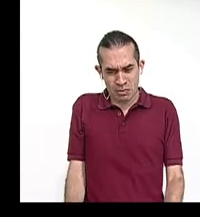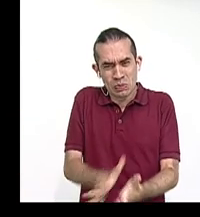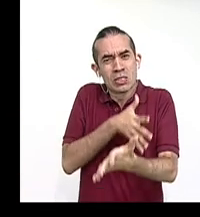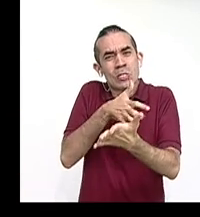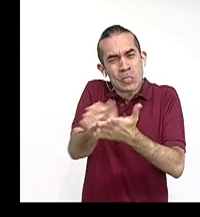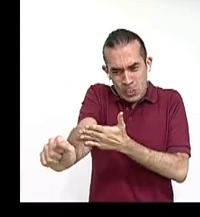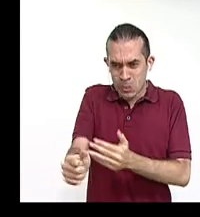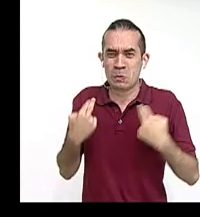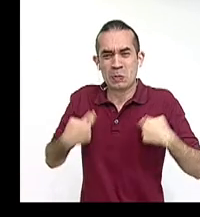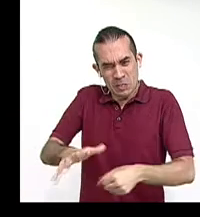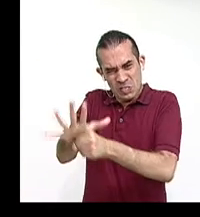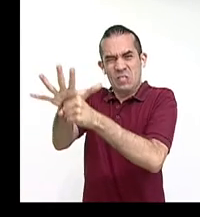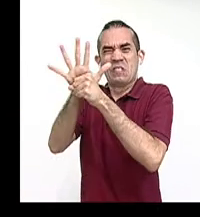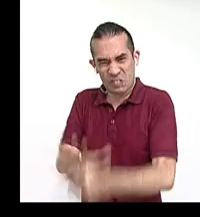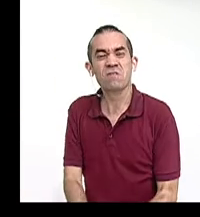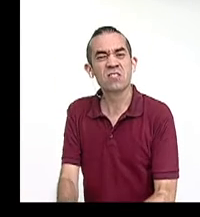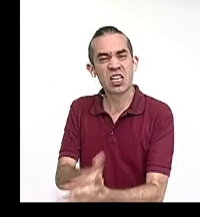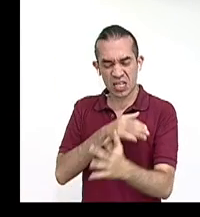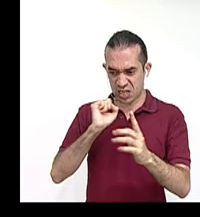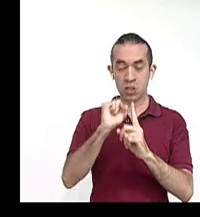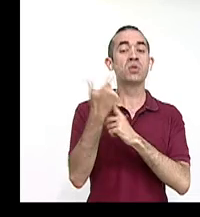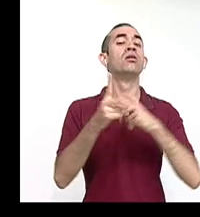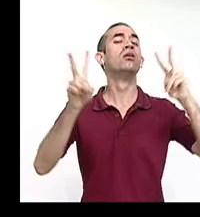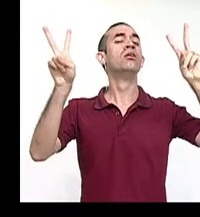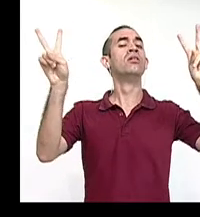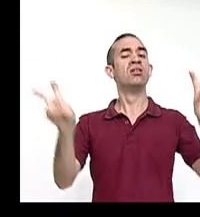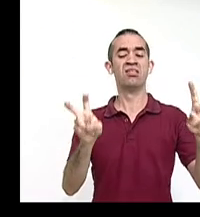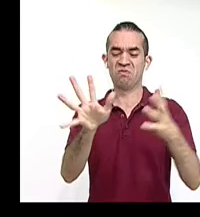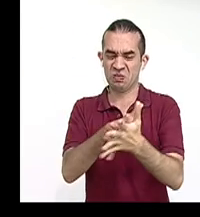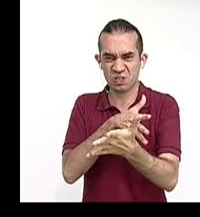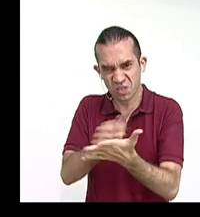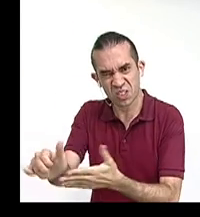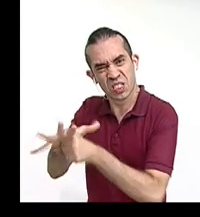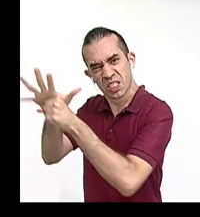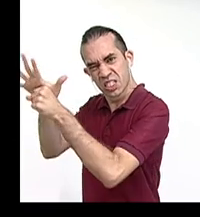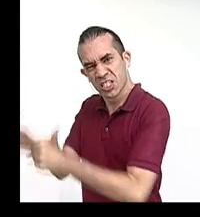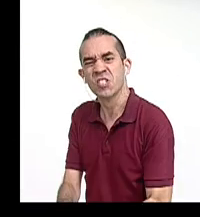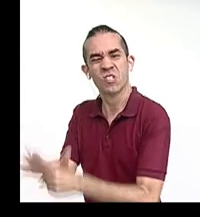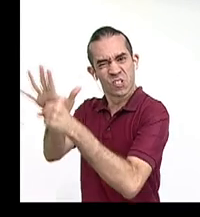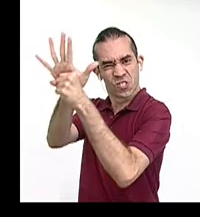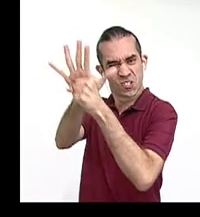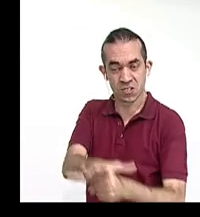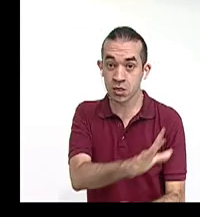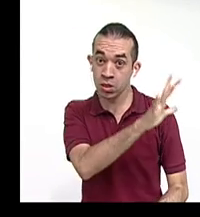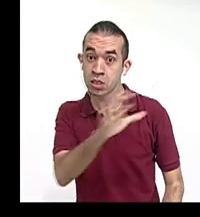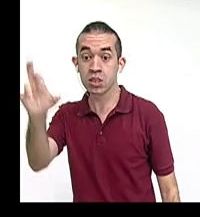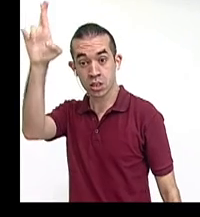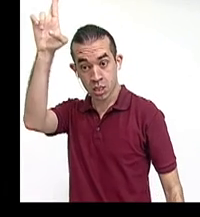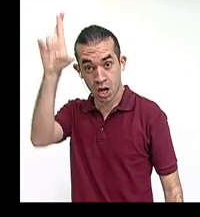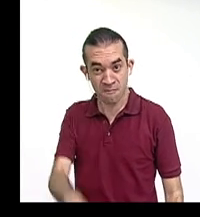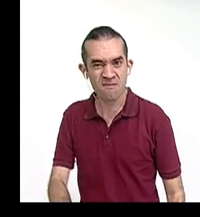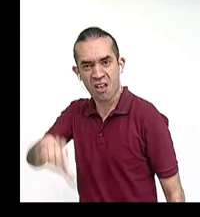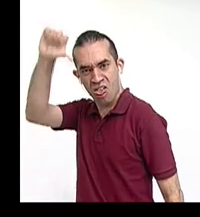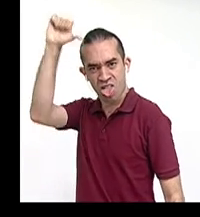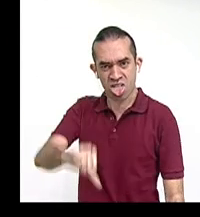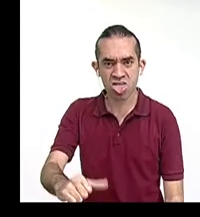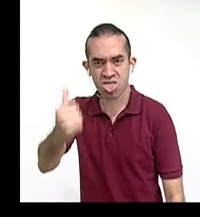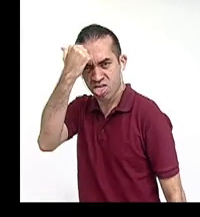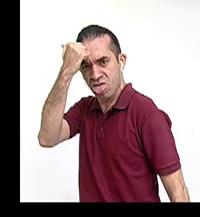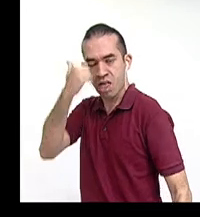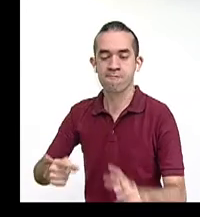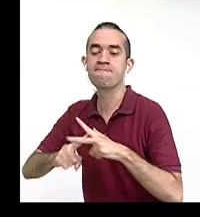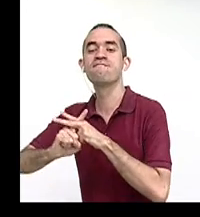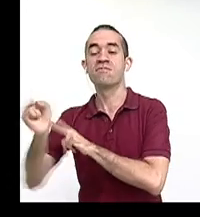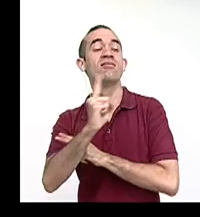monstruoso de este orden social. Al huir de la cueva del bruto, ¿cuál ruta te